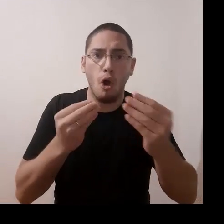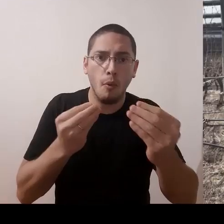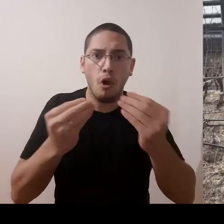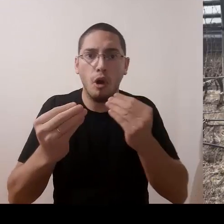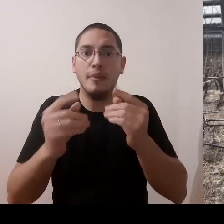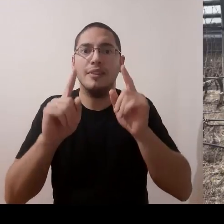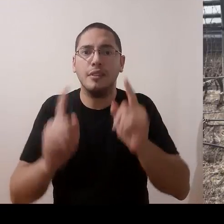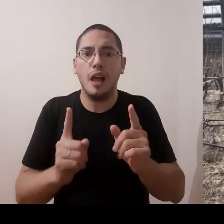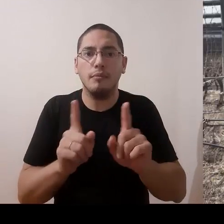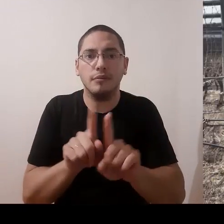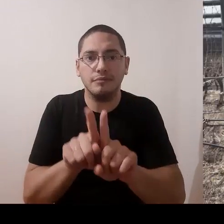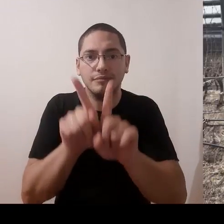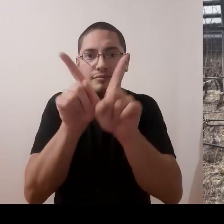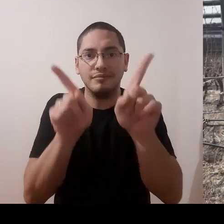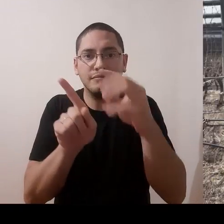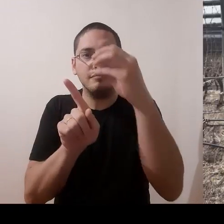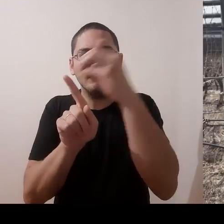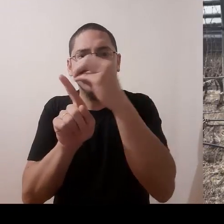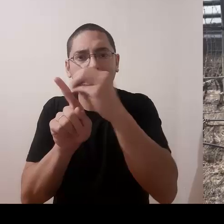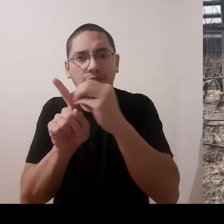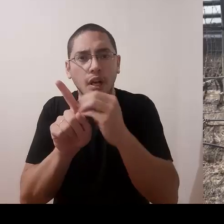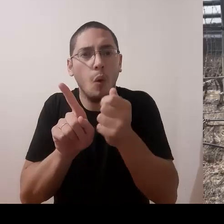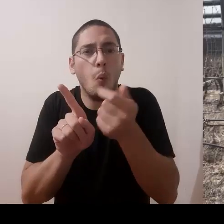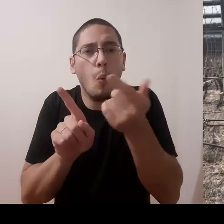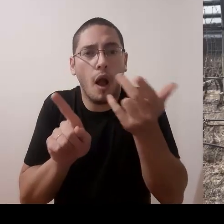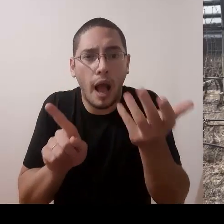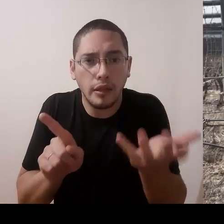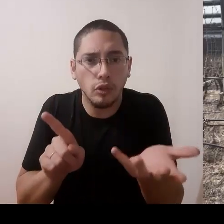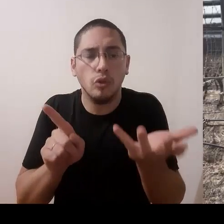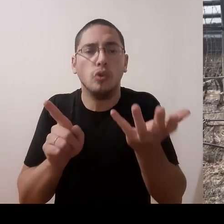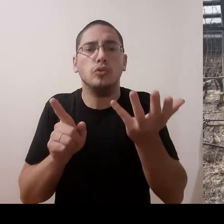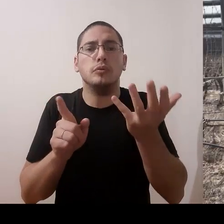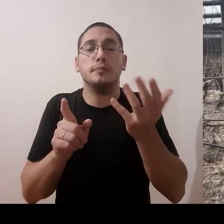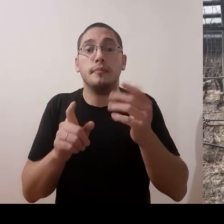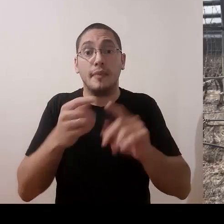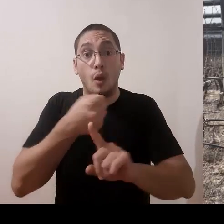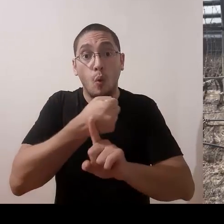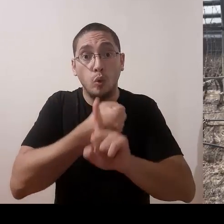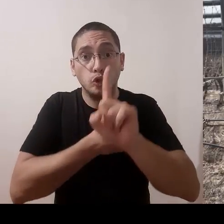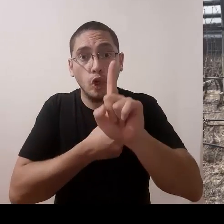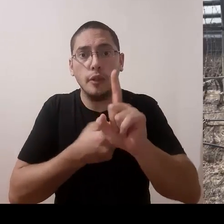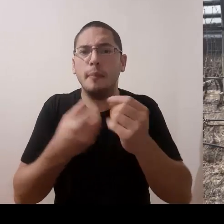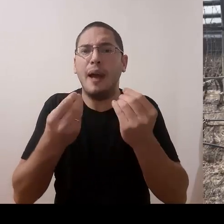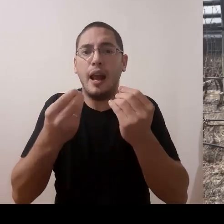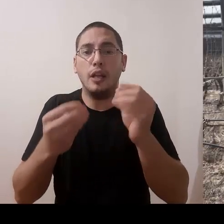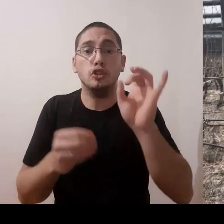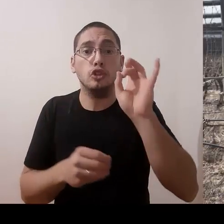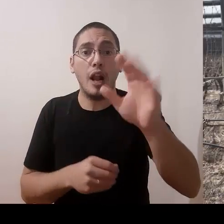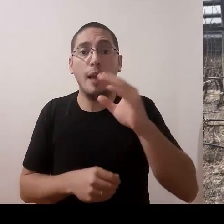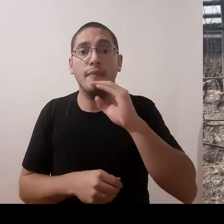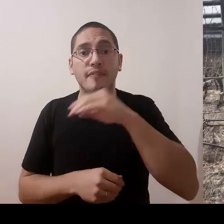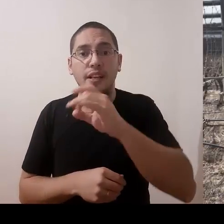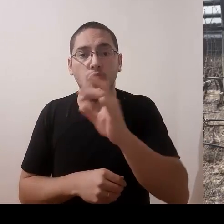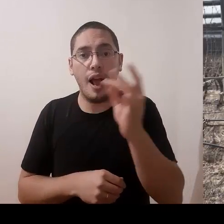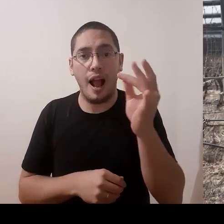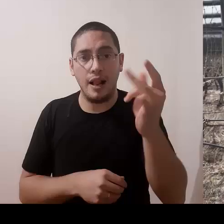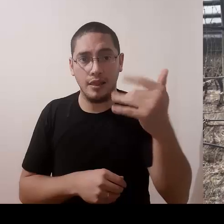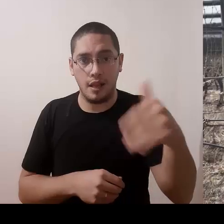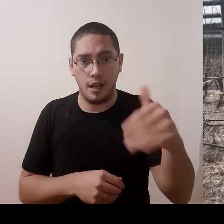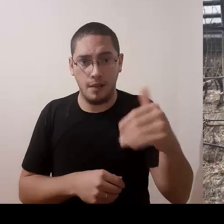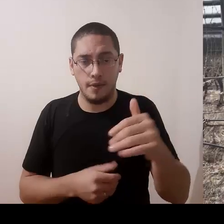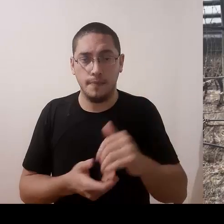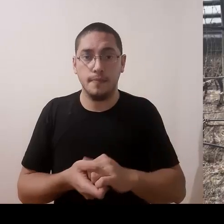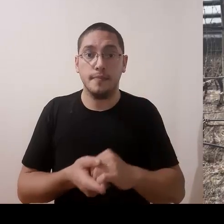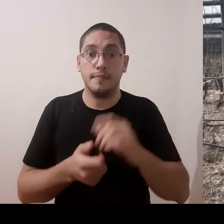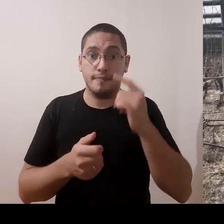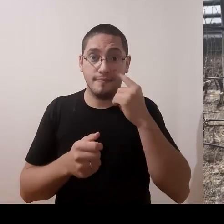a la carga que se le va a dejar a la planta. Por lo tanto, guillot lo utilizamos para los vinos de alta gama. Entonces,